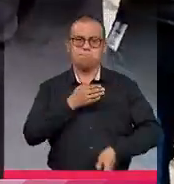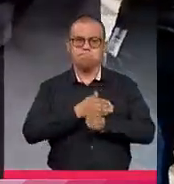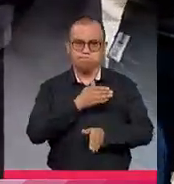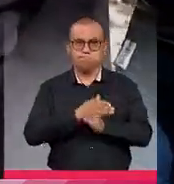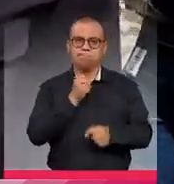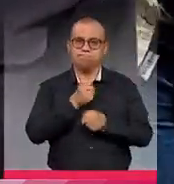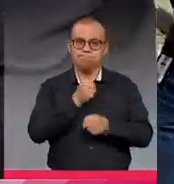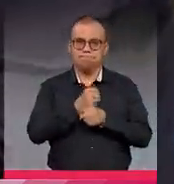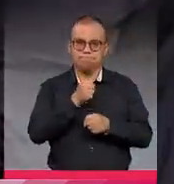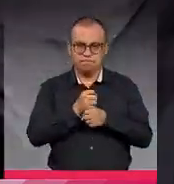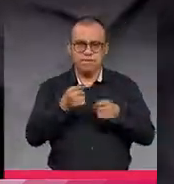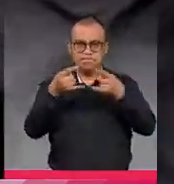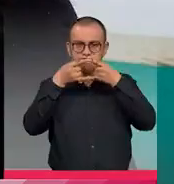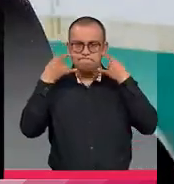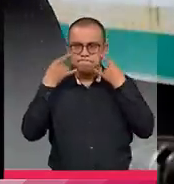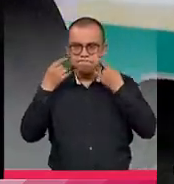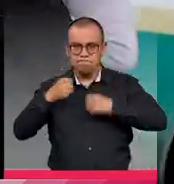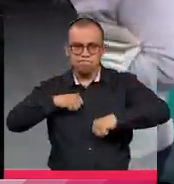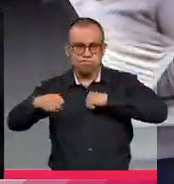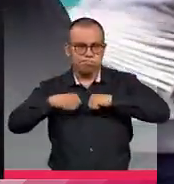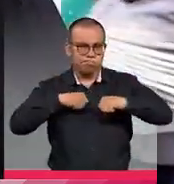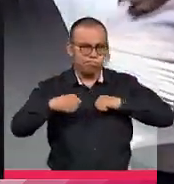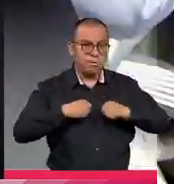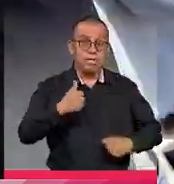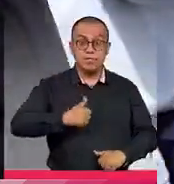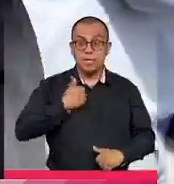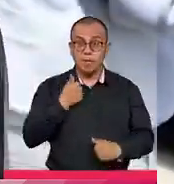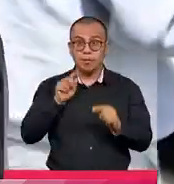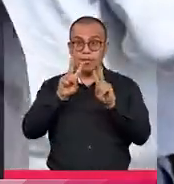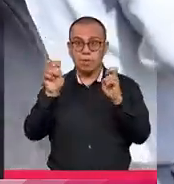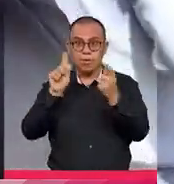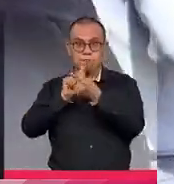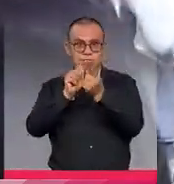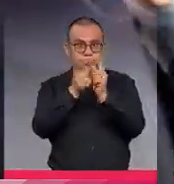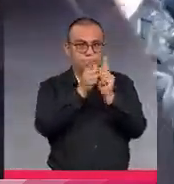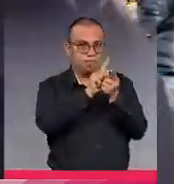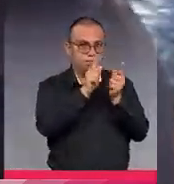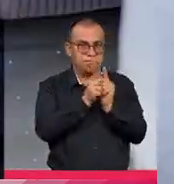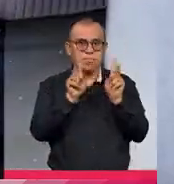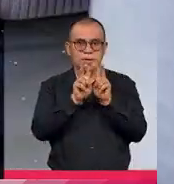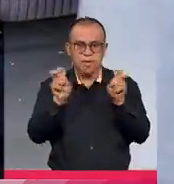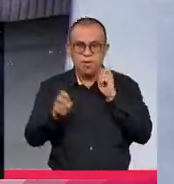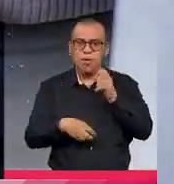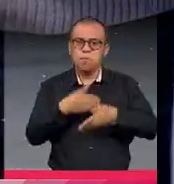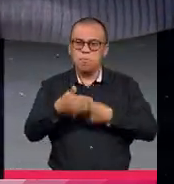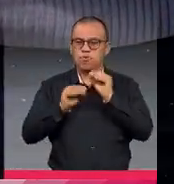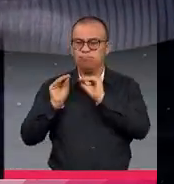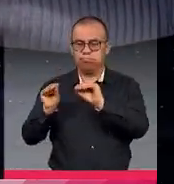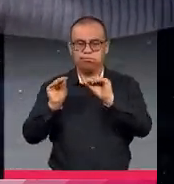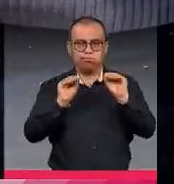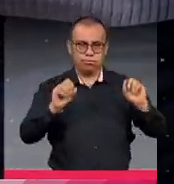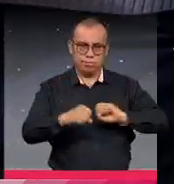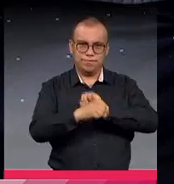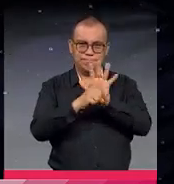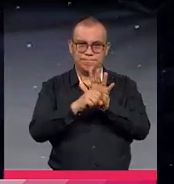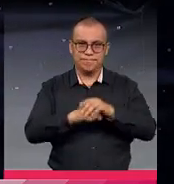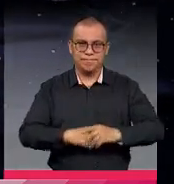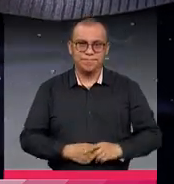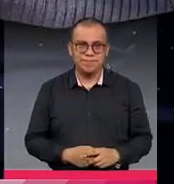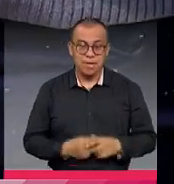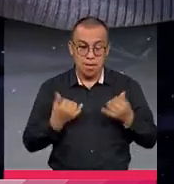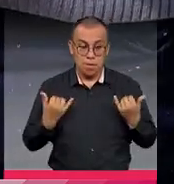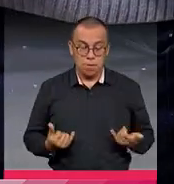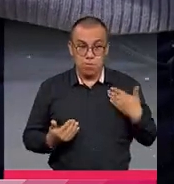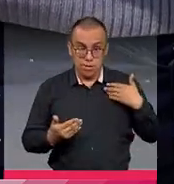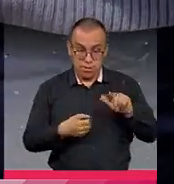realizando entregas de tapabocas y se aprovecharán los encuentros ciudadanos para seguir con la pedagogía sobre el coronavirus. En la